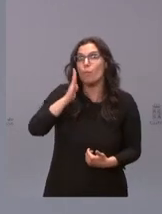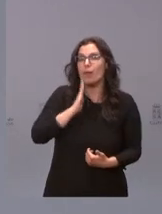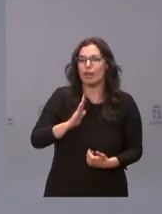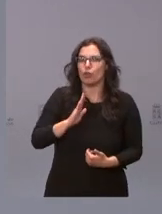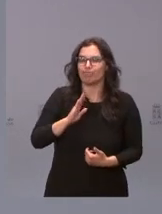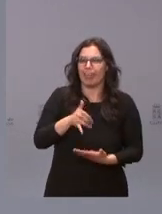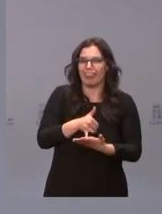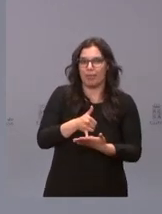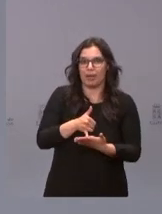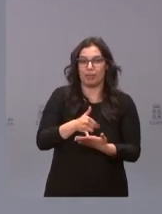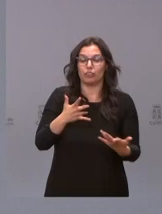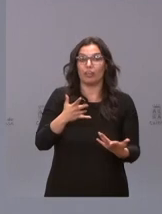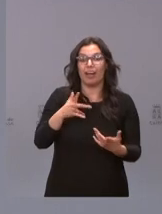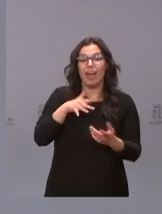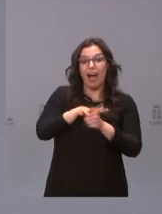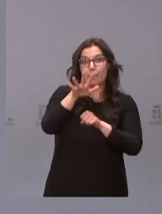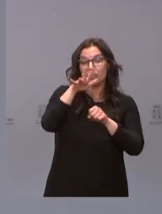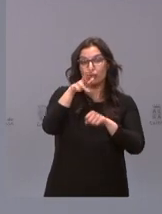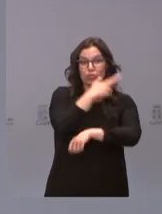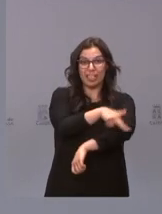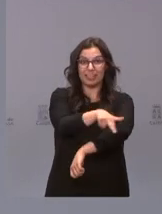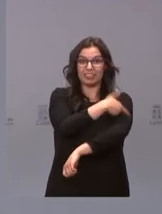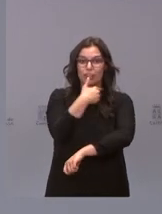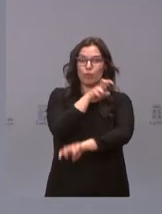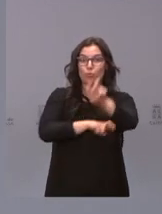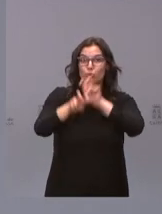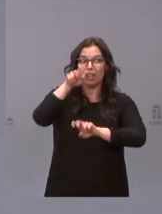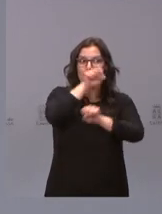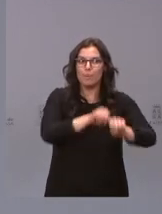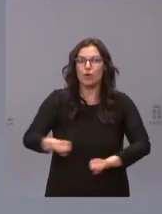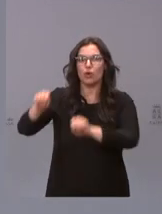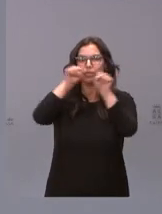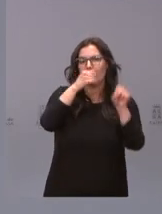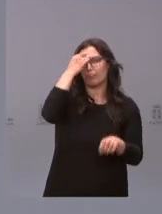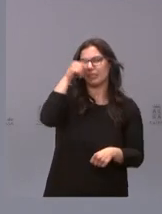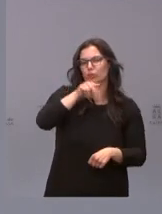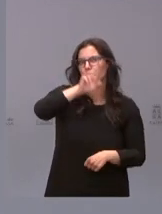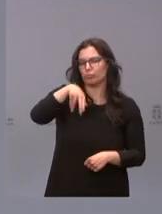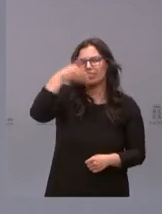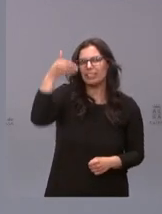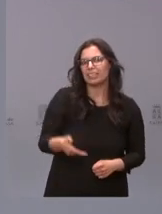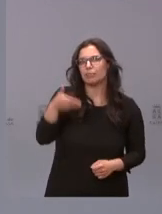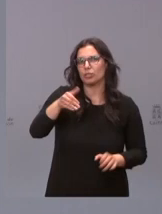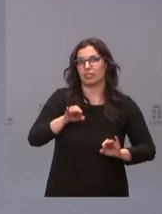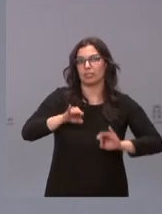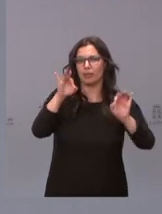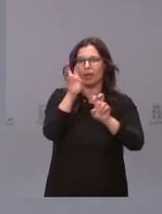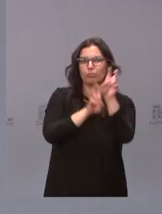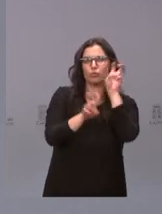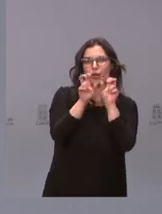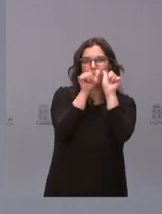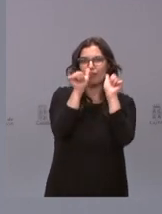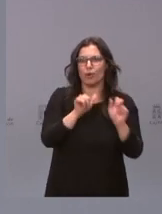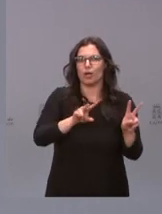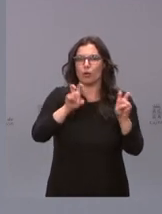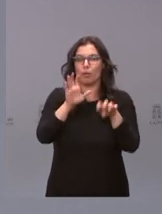personas en el ámbito sanitario nos parece algo especialmente importante, buscando nuevas formas de